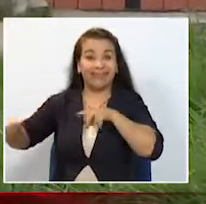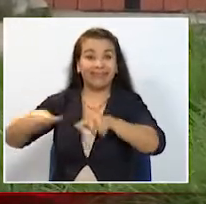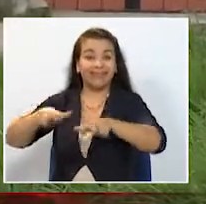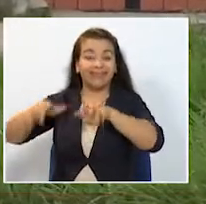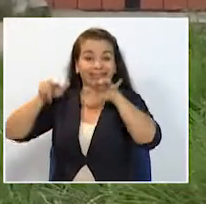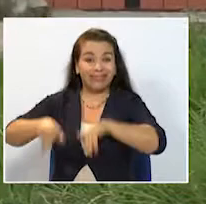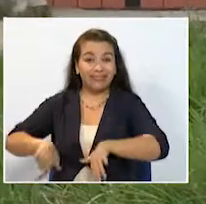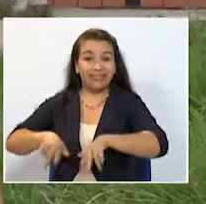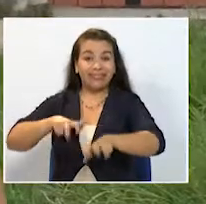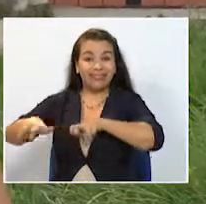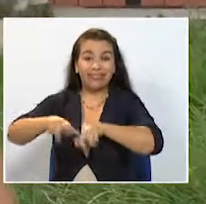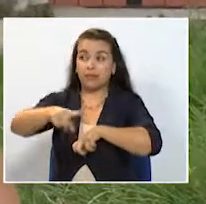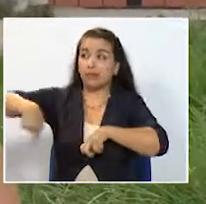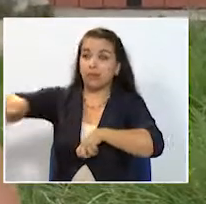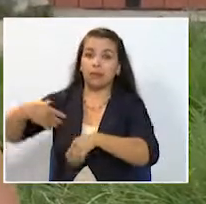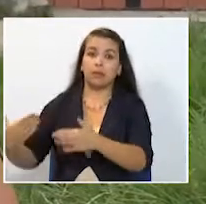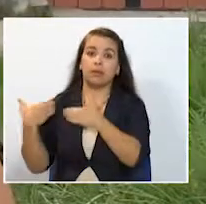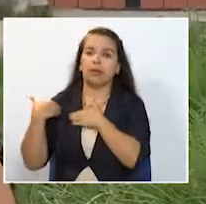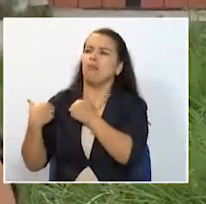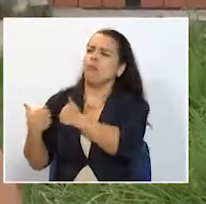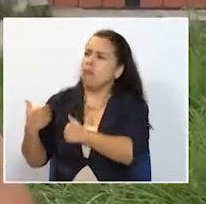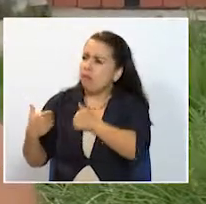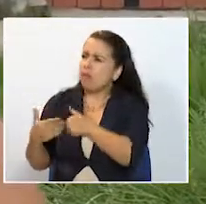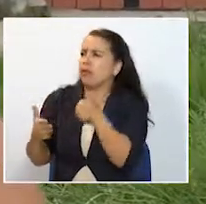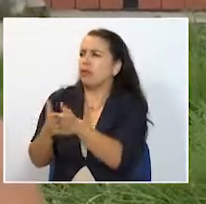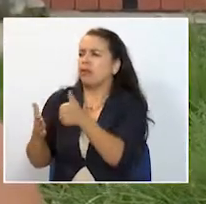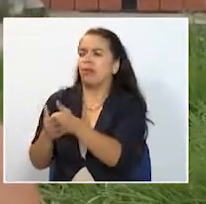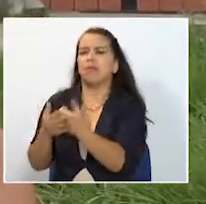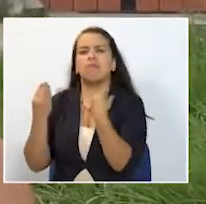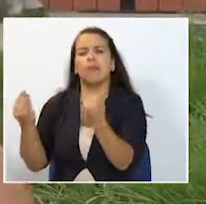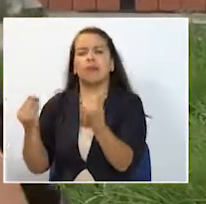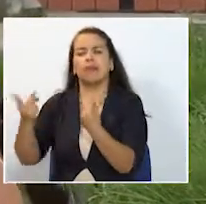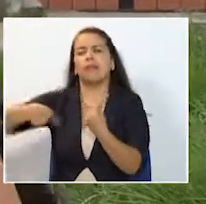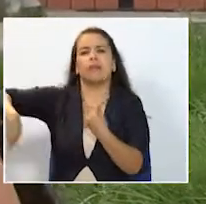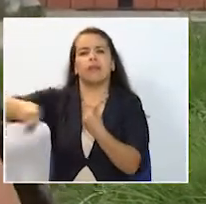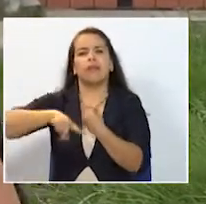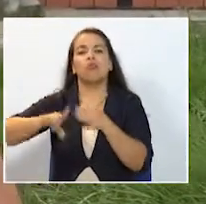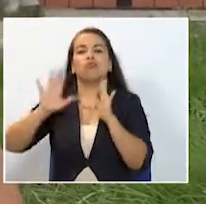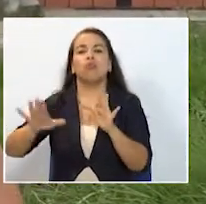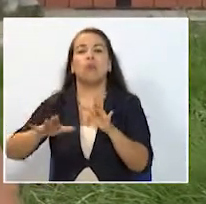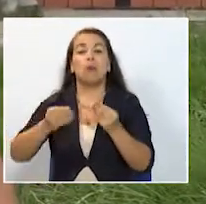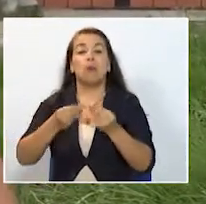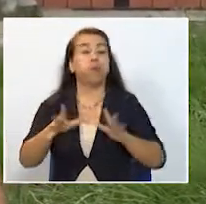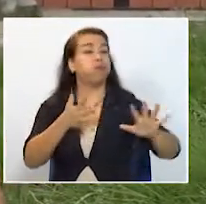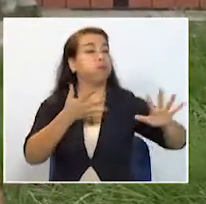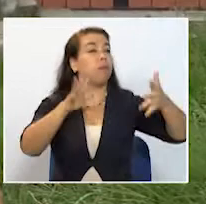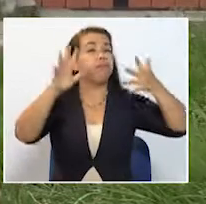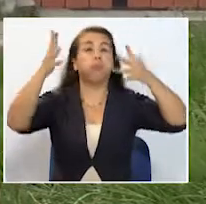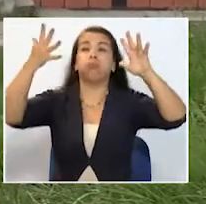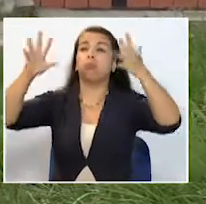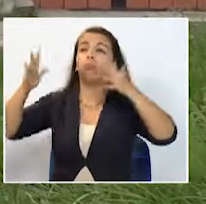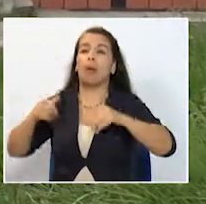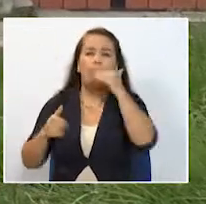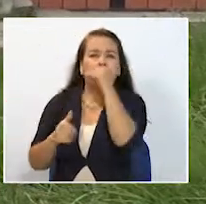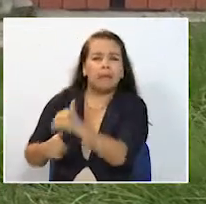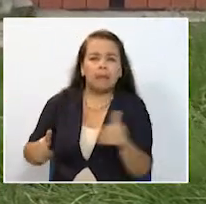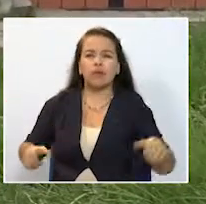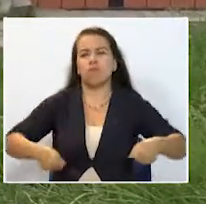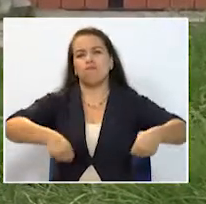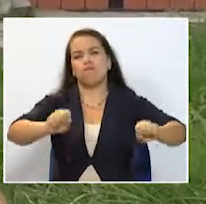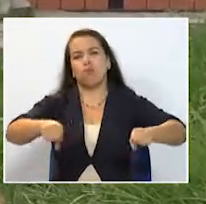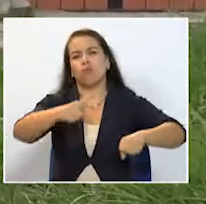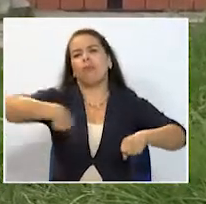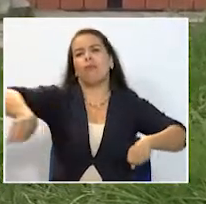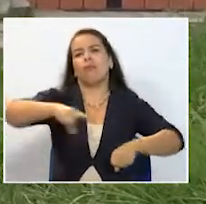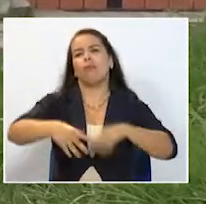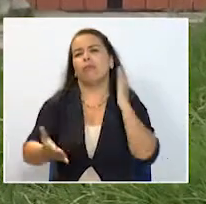Seguridad Vial para que no lo instalen en este lado porque por el tierrero los niños y los de las motos pierden